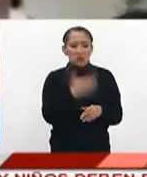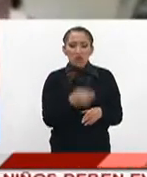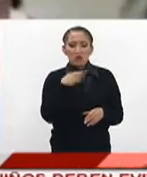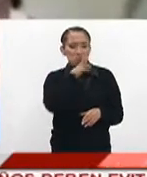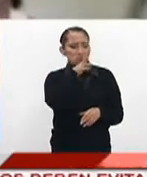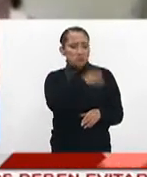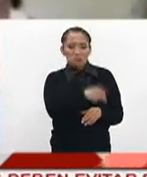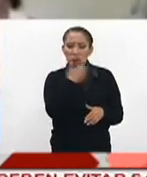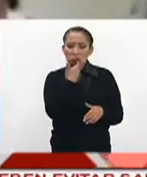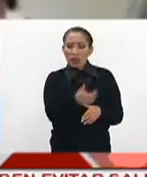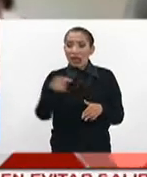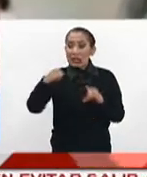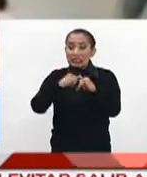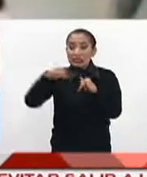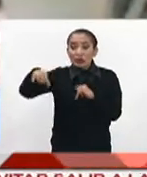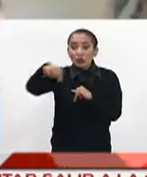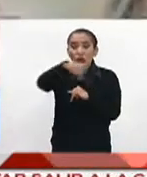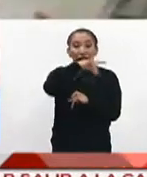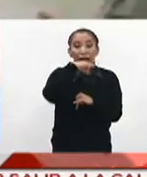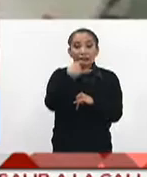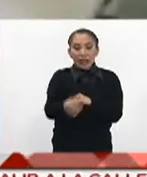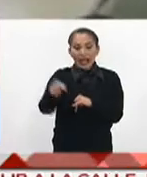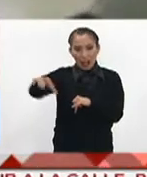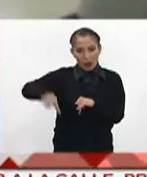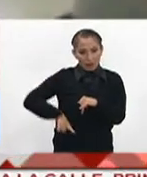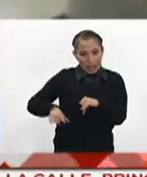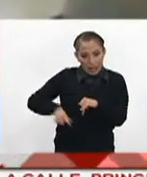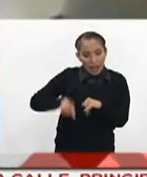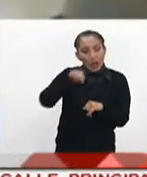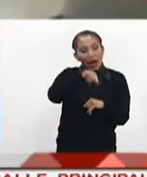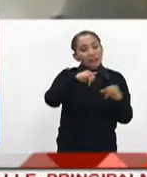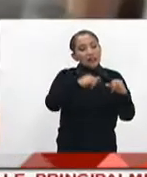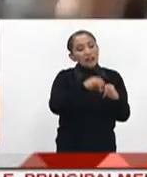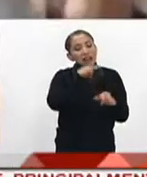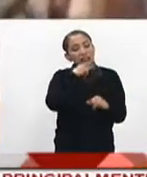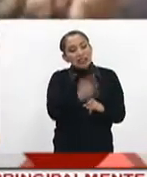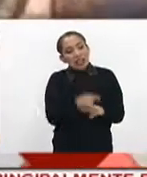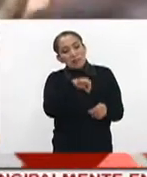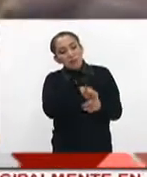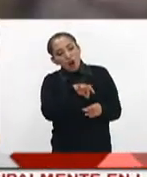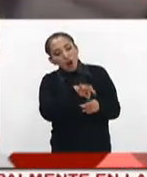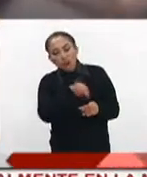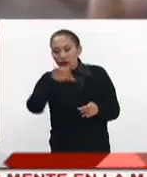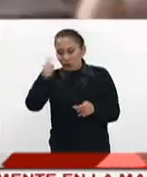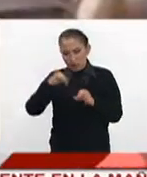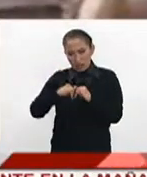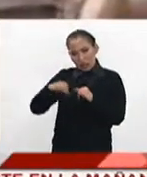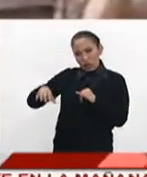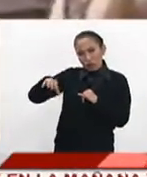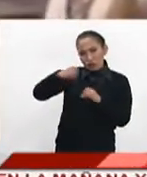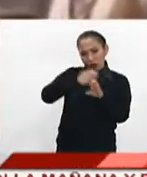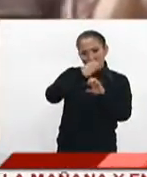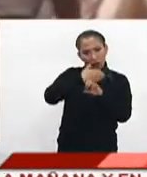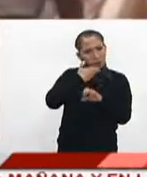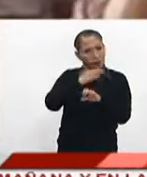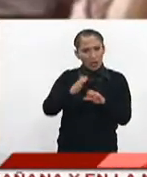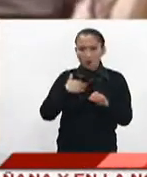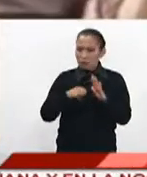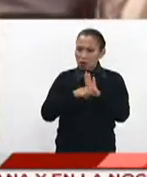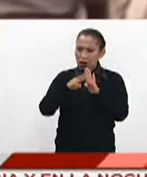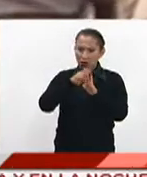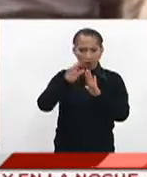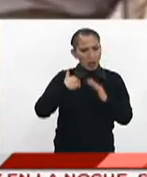de que las instituciones chilenas, tanto el gobierno como las instituciones electorales y otras instituciones estatales son bastante